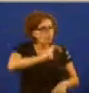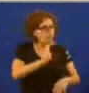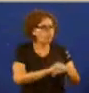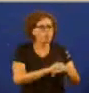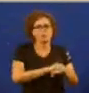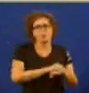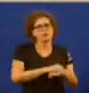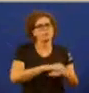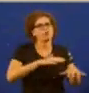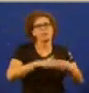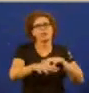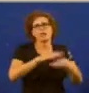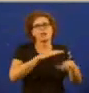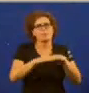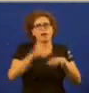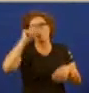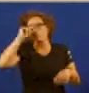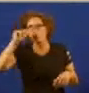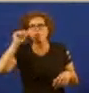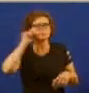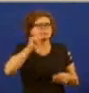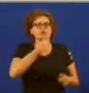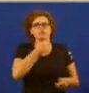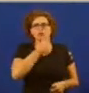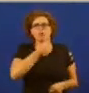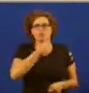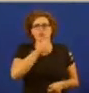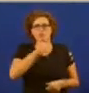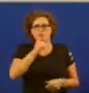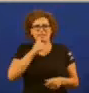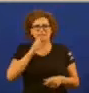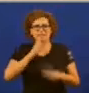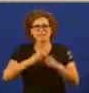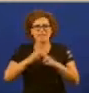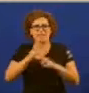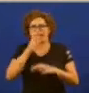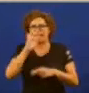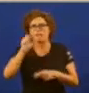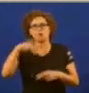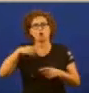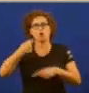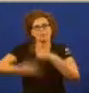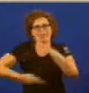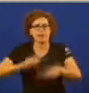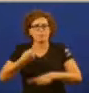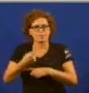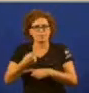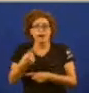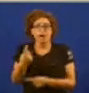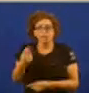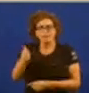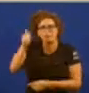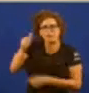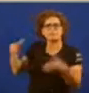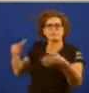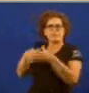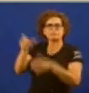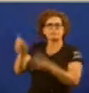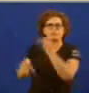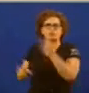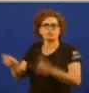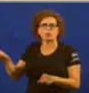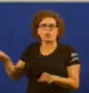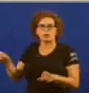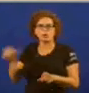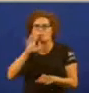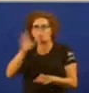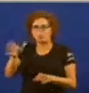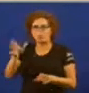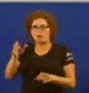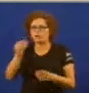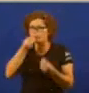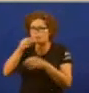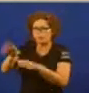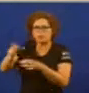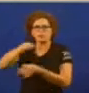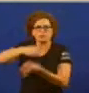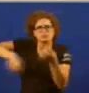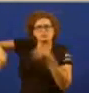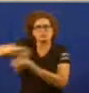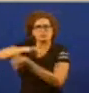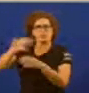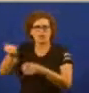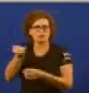é todo porque había que salvar a banca e mentras esta é a realidade de Galiza vostedes intentando